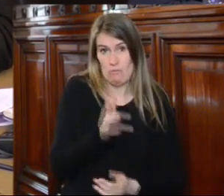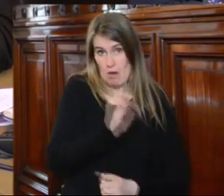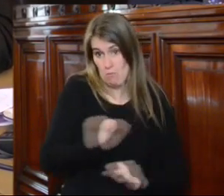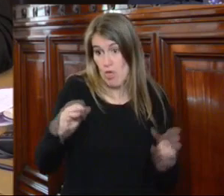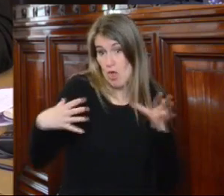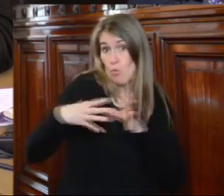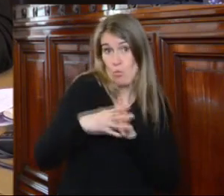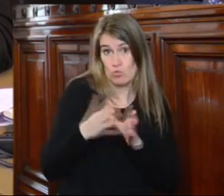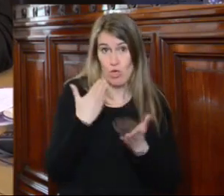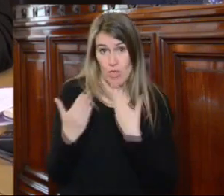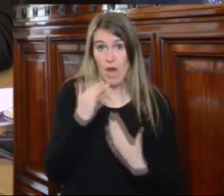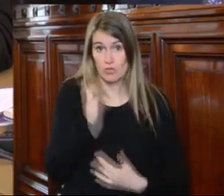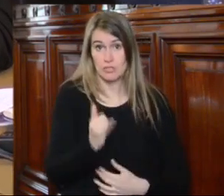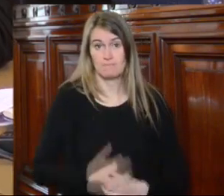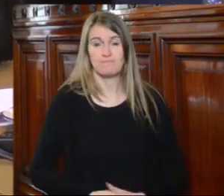gracias